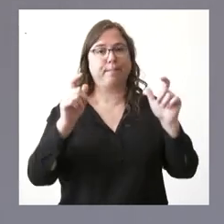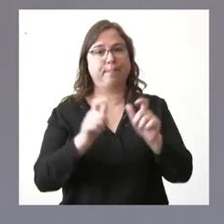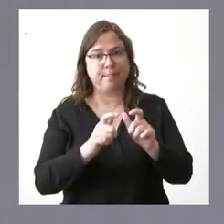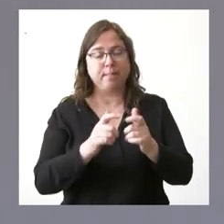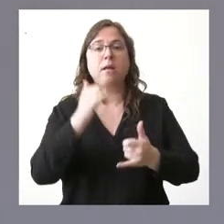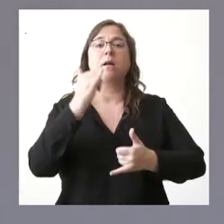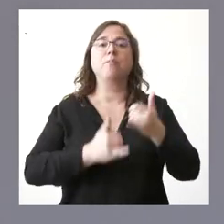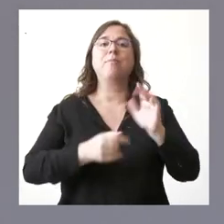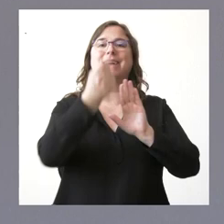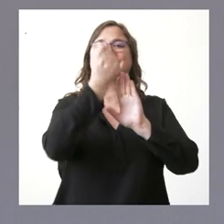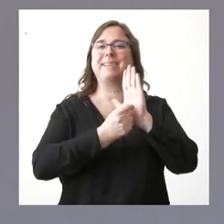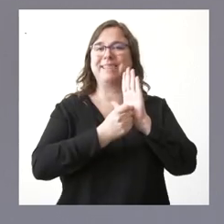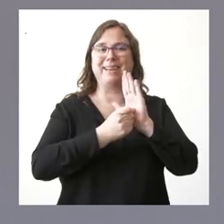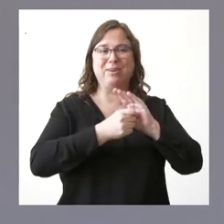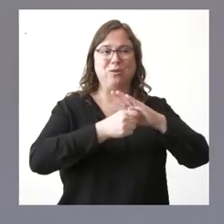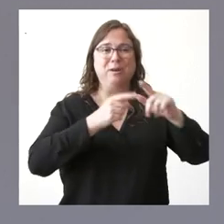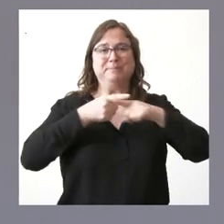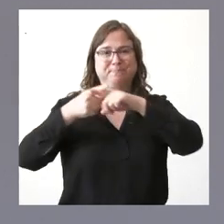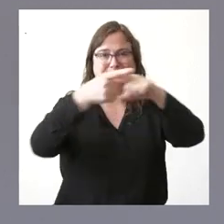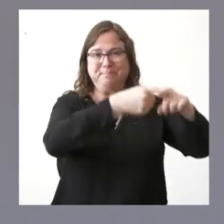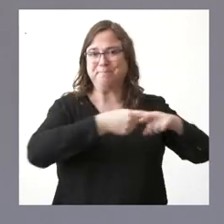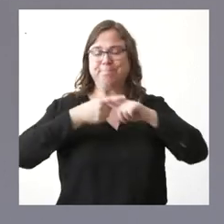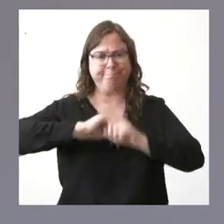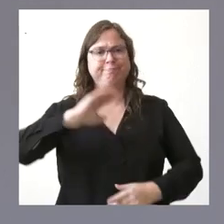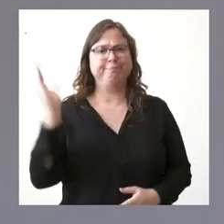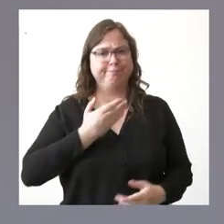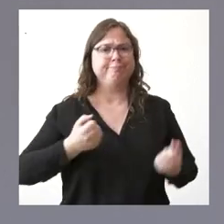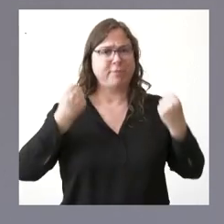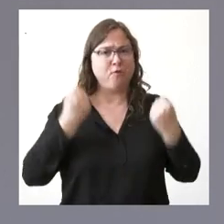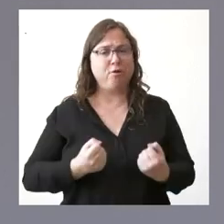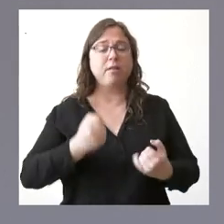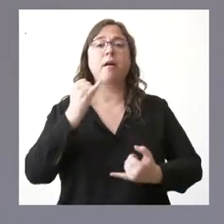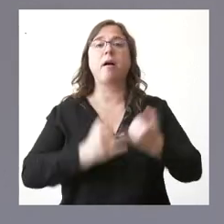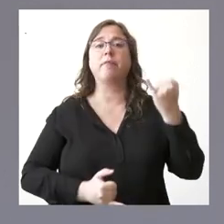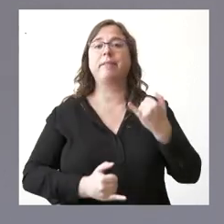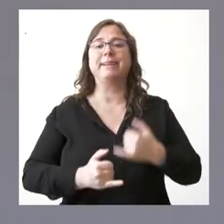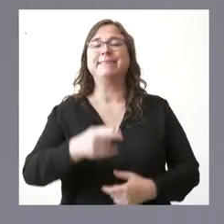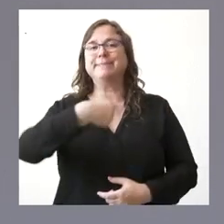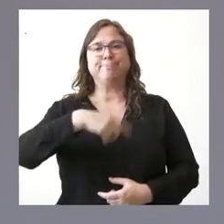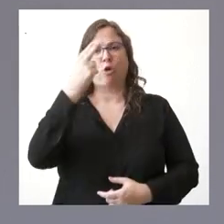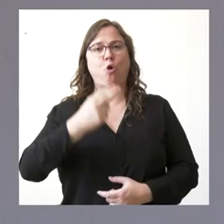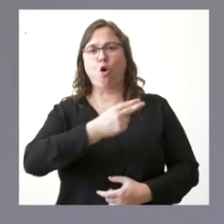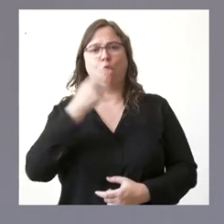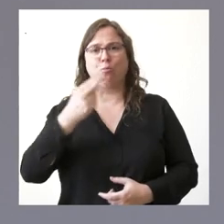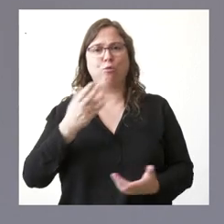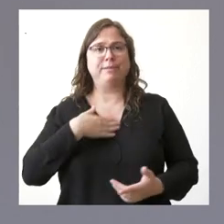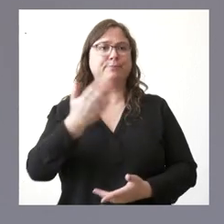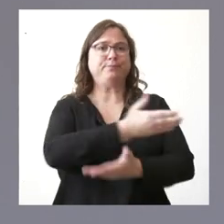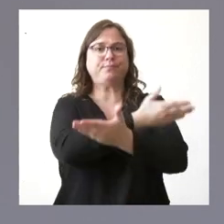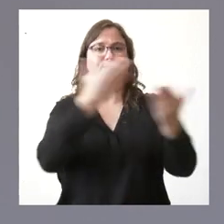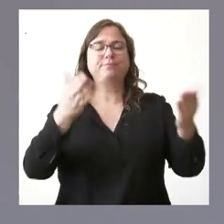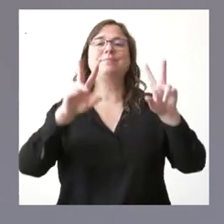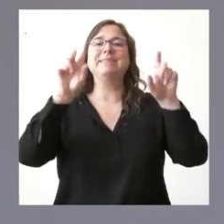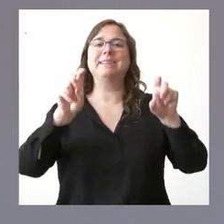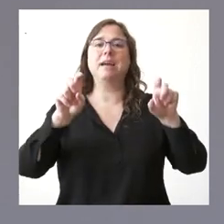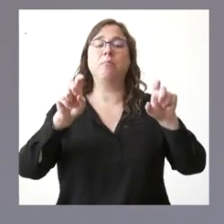un criterio de reparto de estas características nos perjudica especialmente, lo que determina claramente es el compromiso que existe con todo el aspecto de